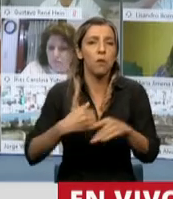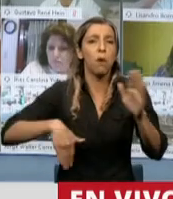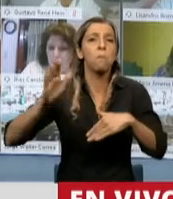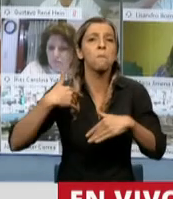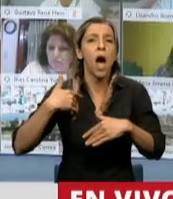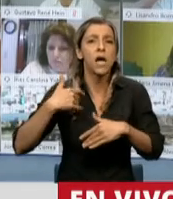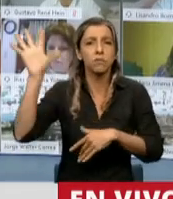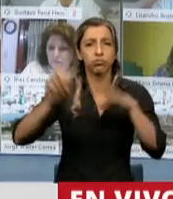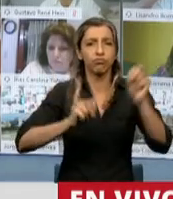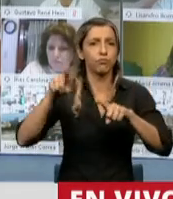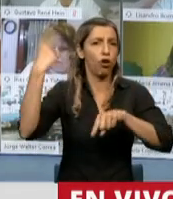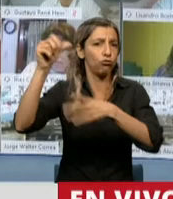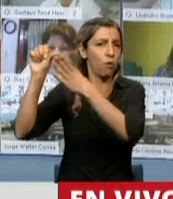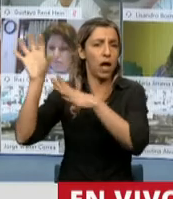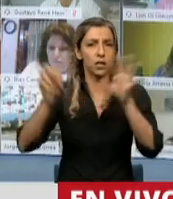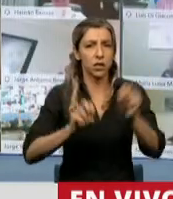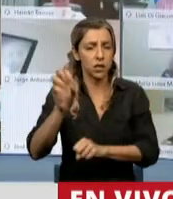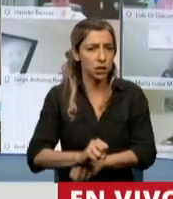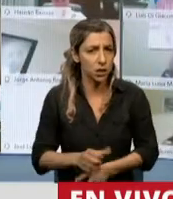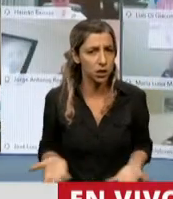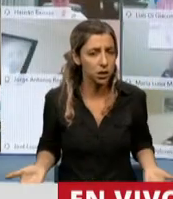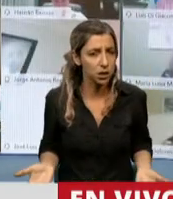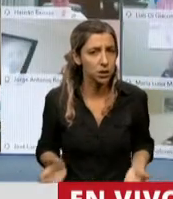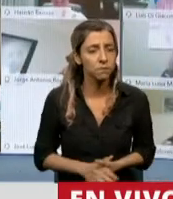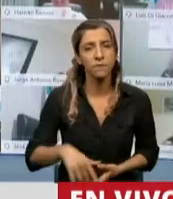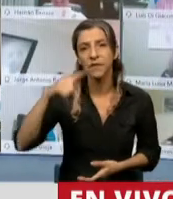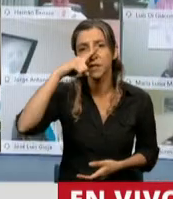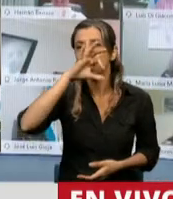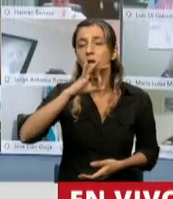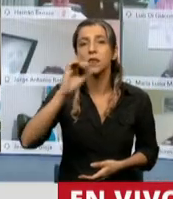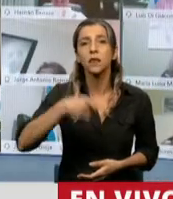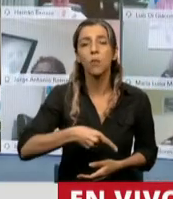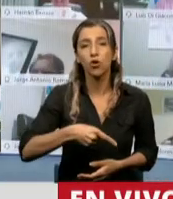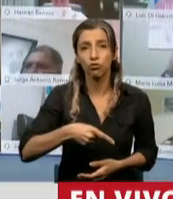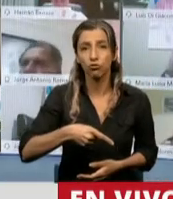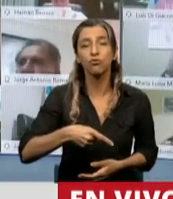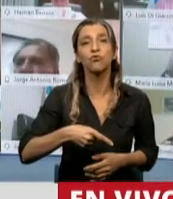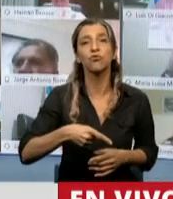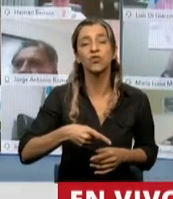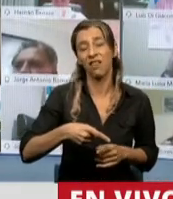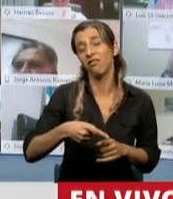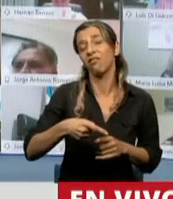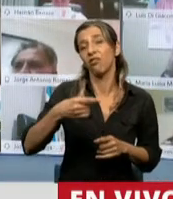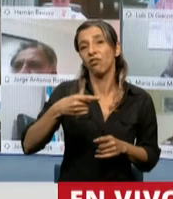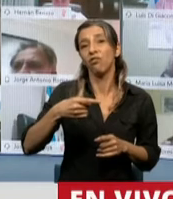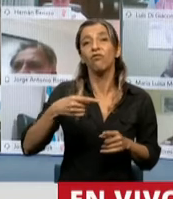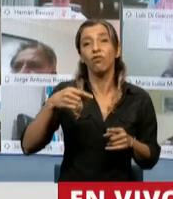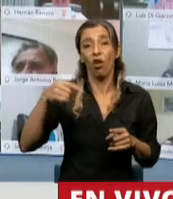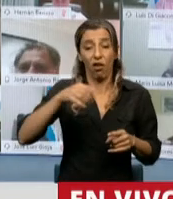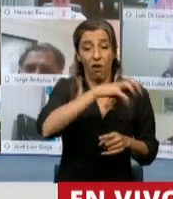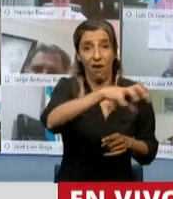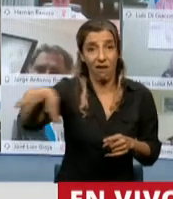casi toda la rama. El 70% de las 500 principales empresas de nuestro país